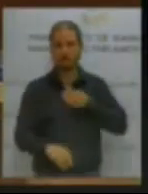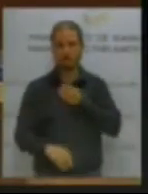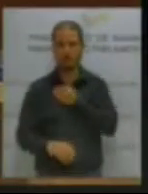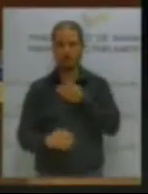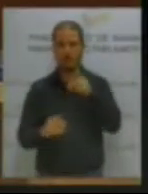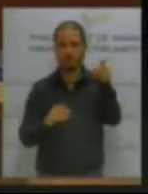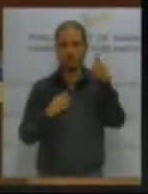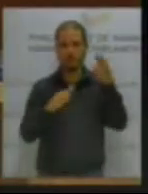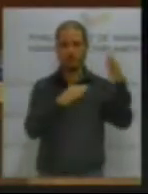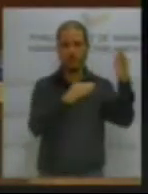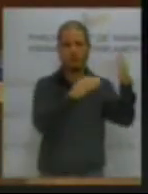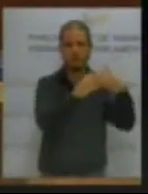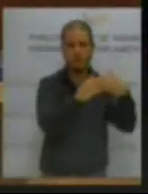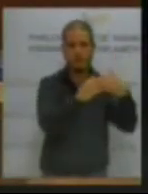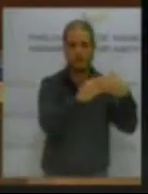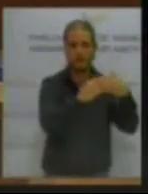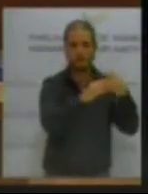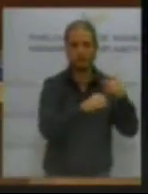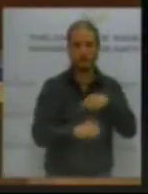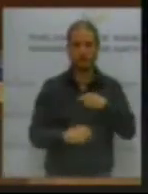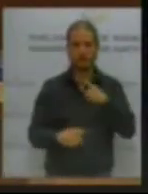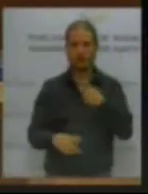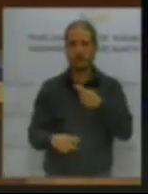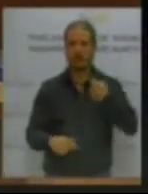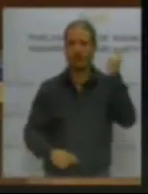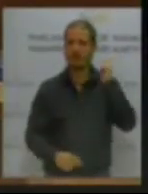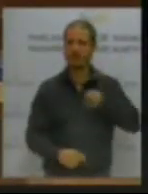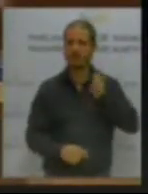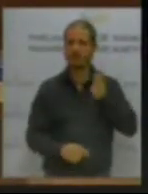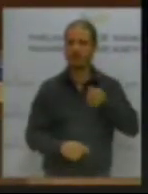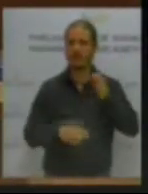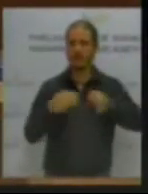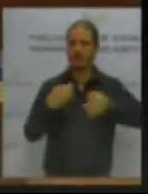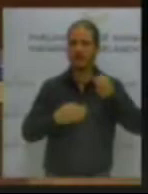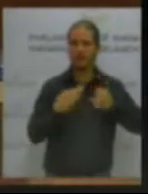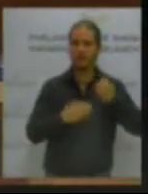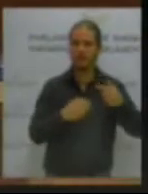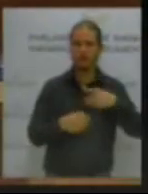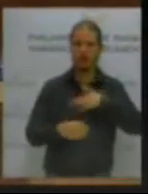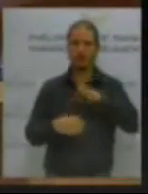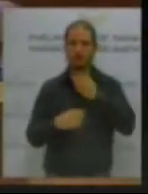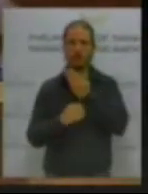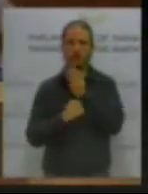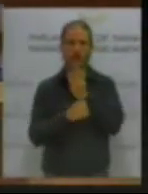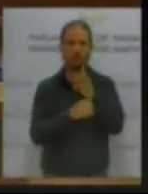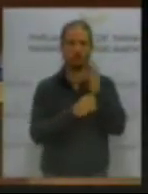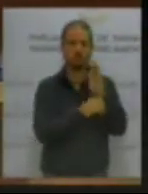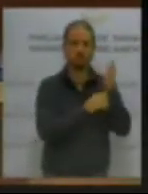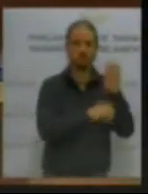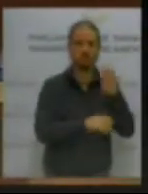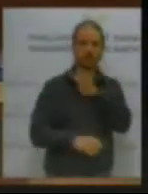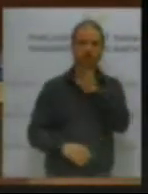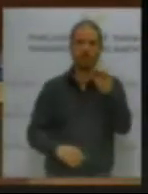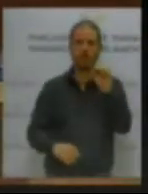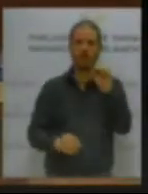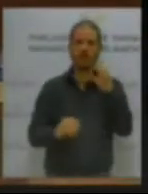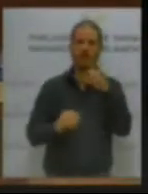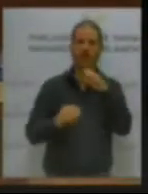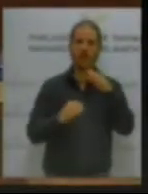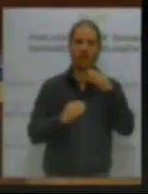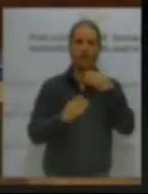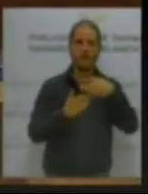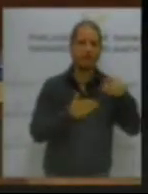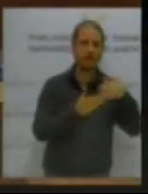Hay unas sentencias aquí que se las puedo enseñar, con un quebrante económico de más de 40 millones, a la